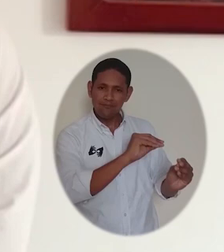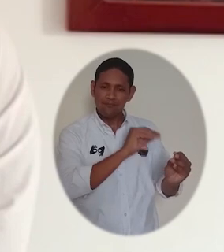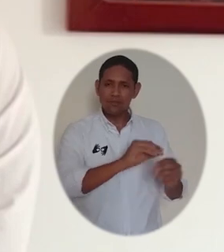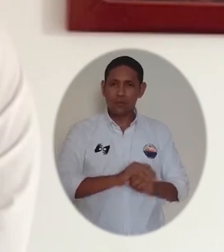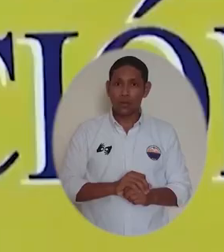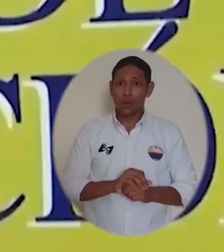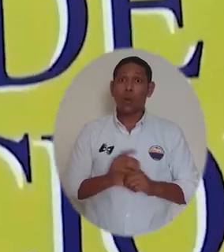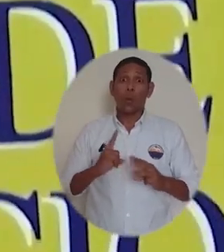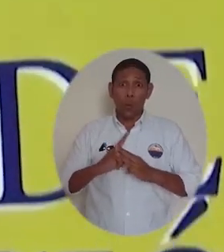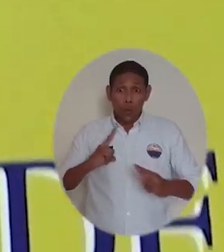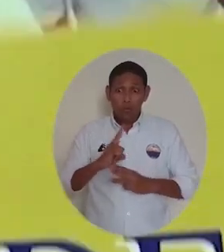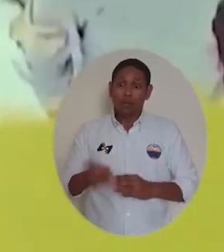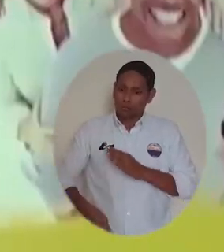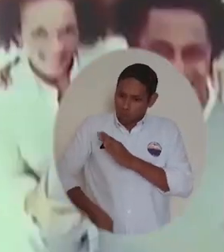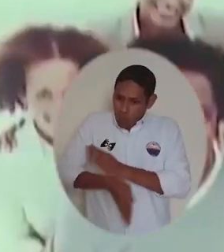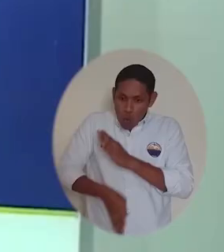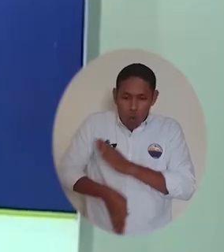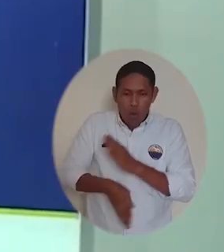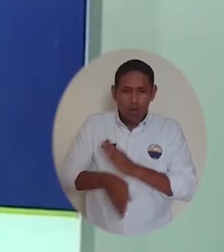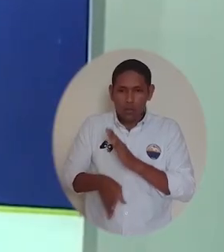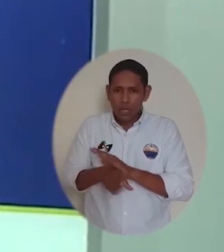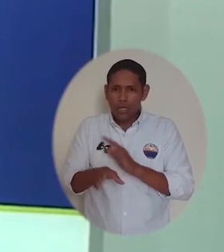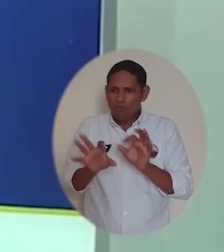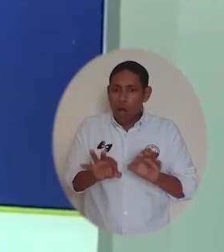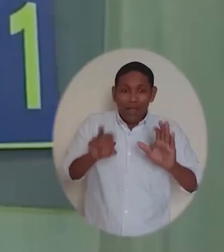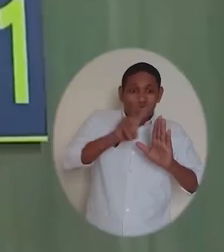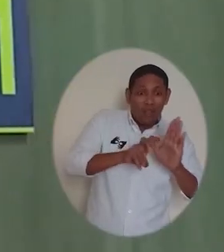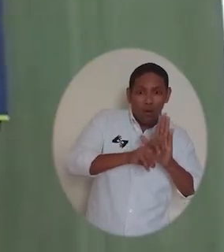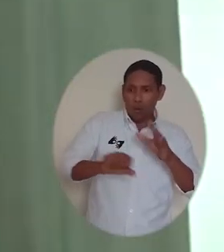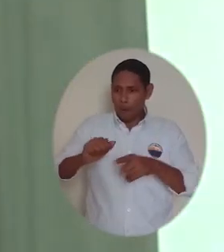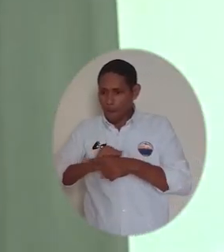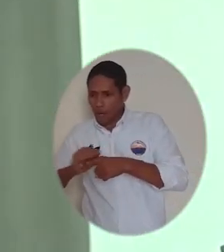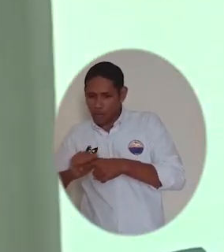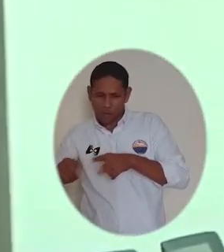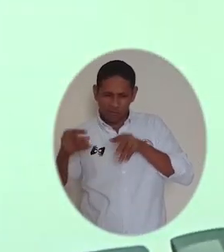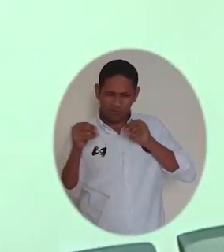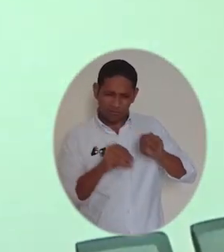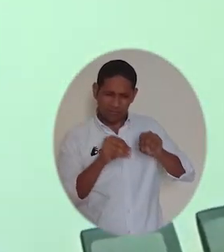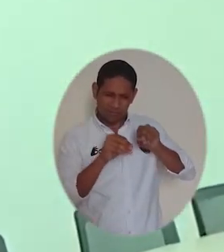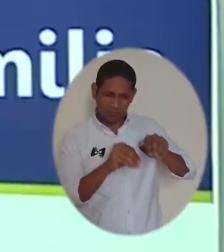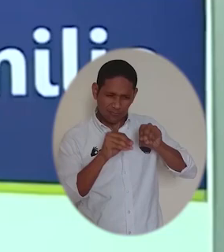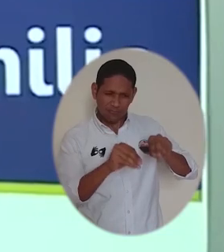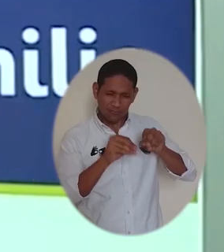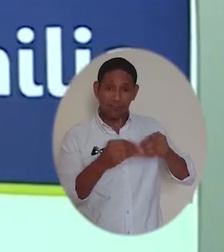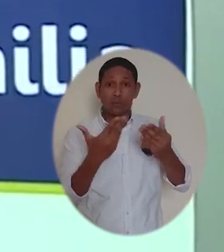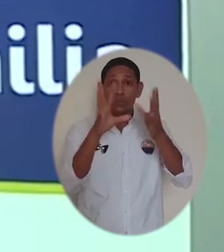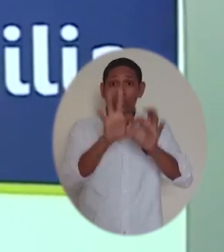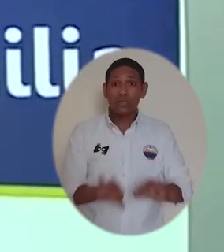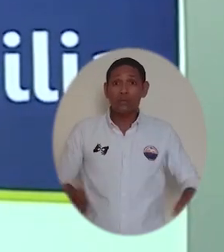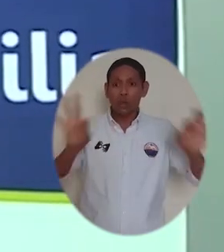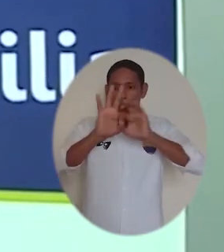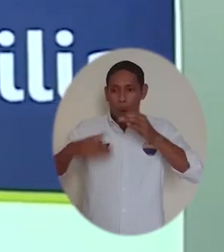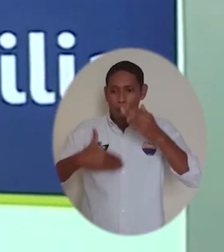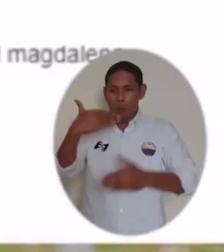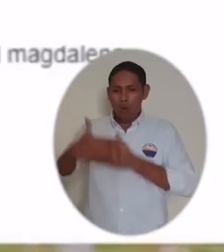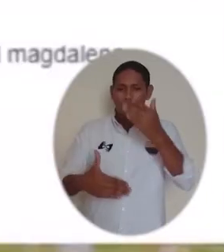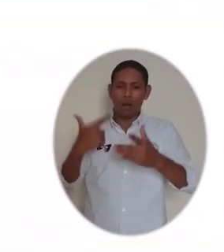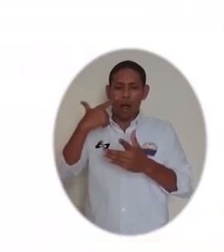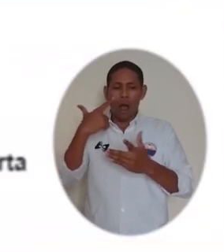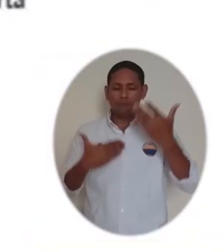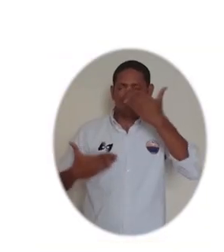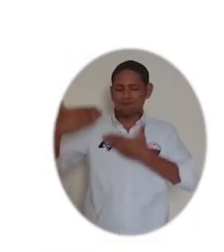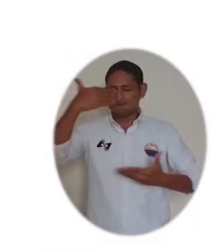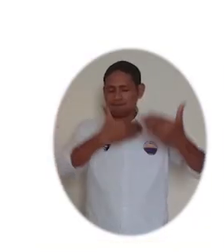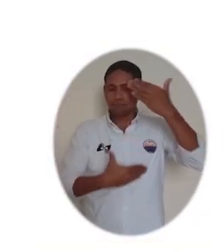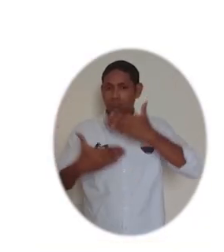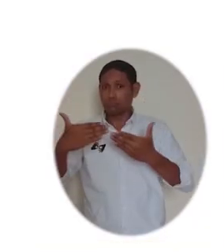audiencias simuladas. A través de esta modalidad Unimaldalena continúa fortaleciendo el aprendizaje teórico práctico en la comunidad estudiantil aspectos